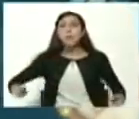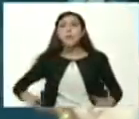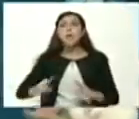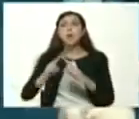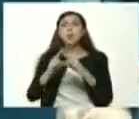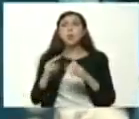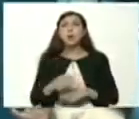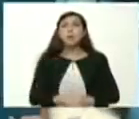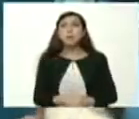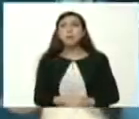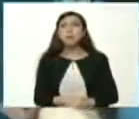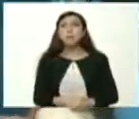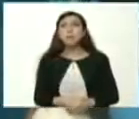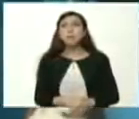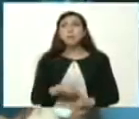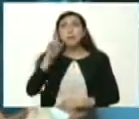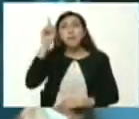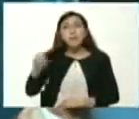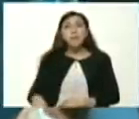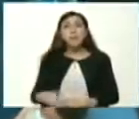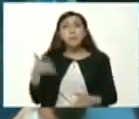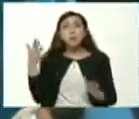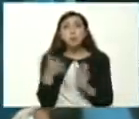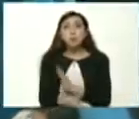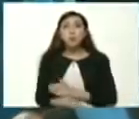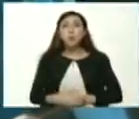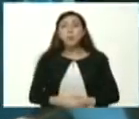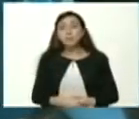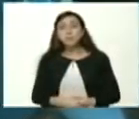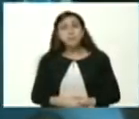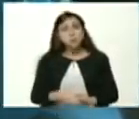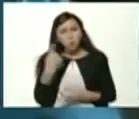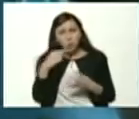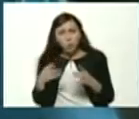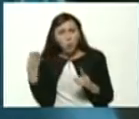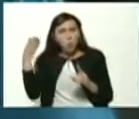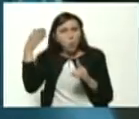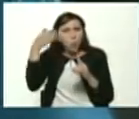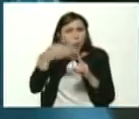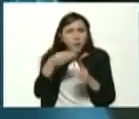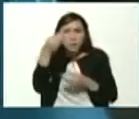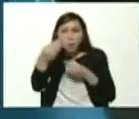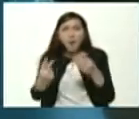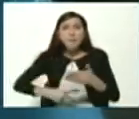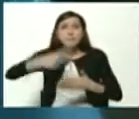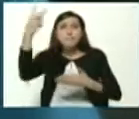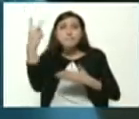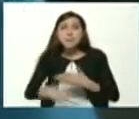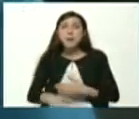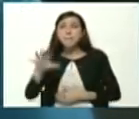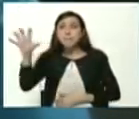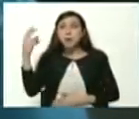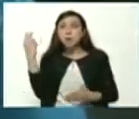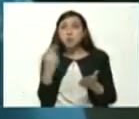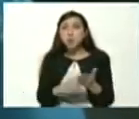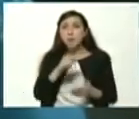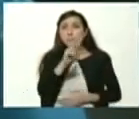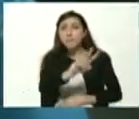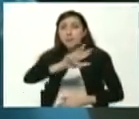donde además cumple con los objetivos planteados en el Plan de la Patria 2025